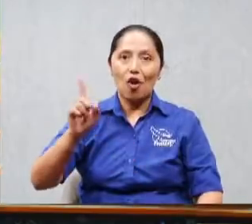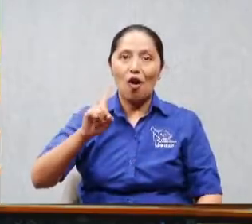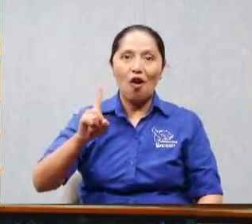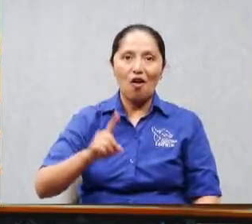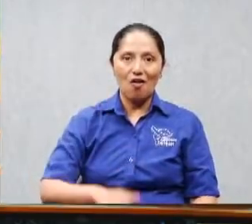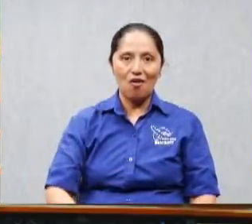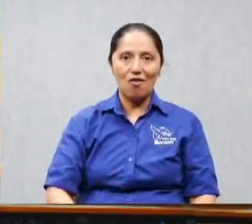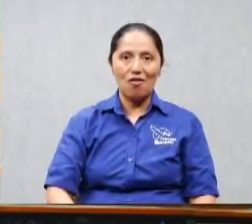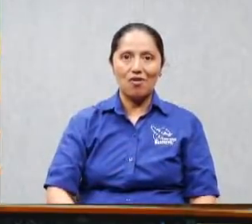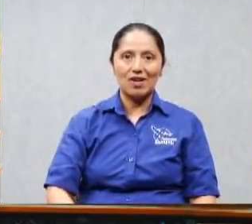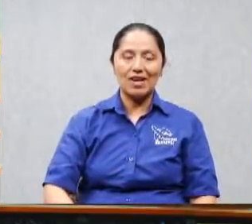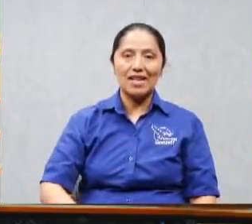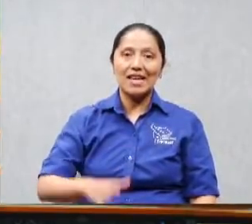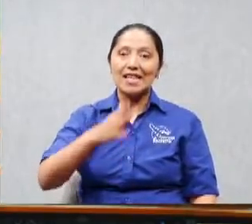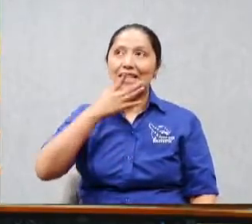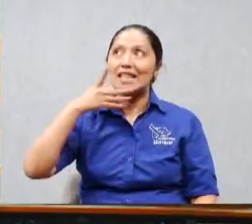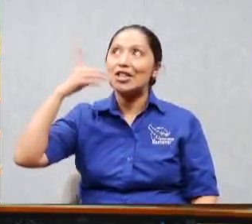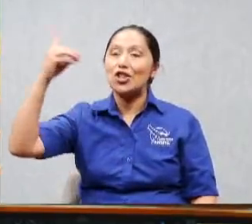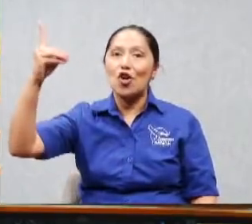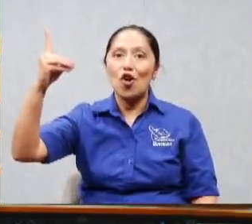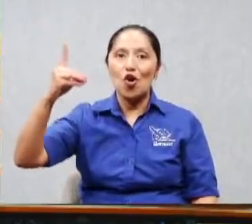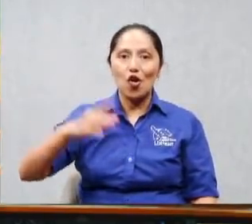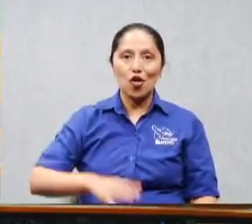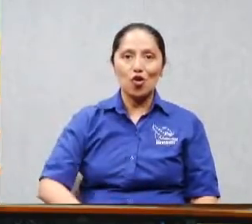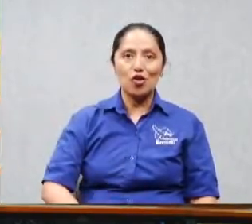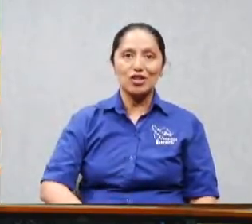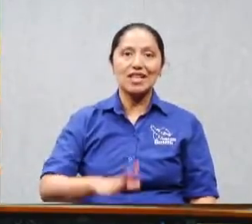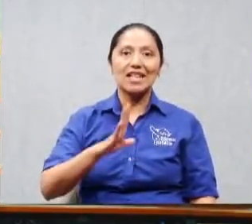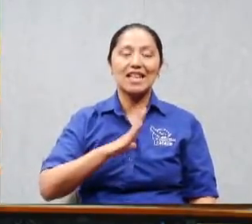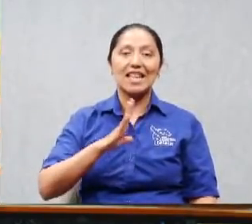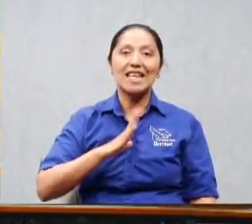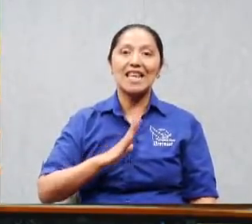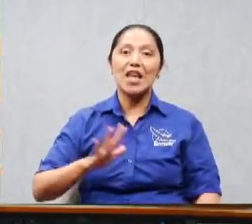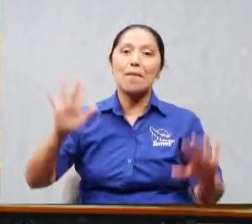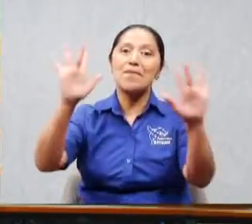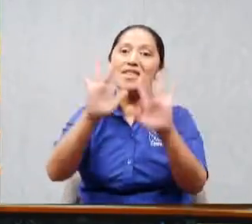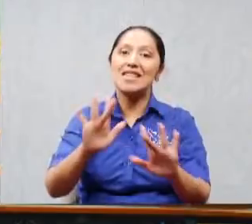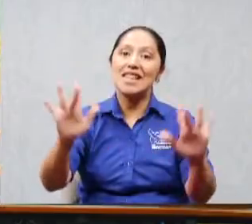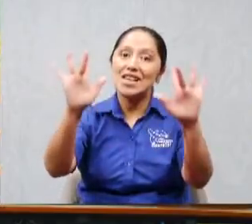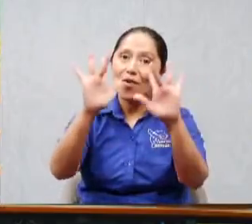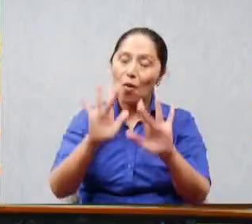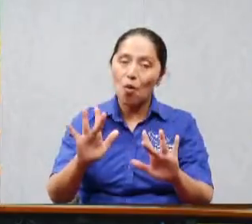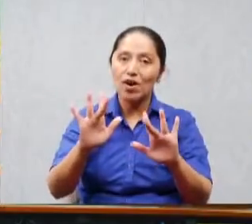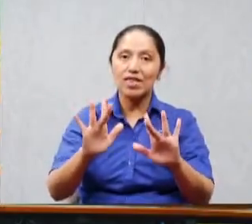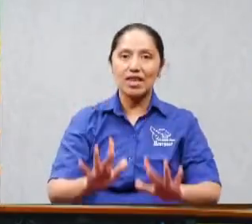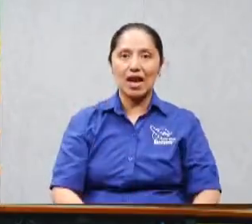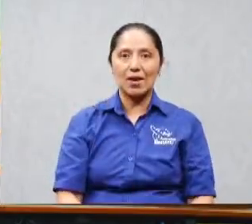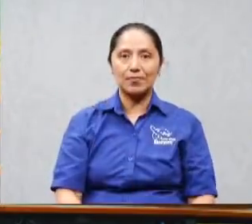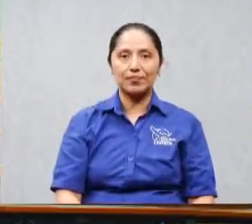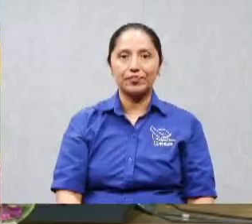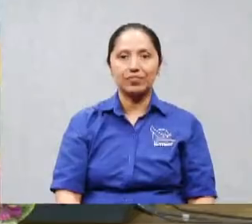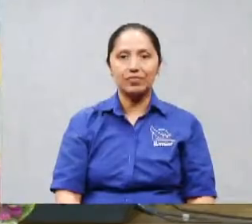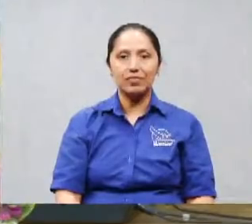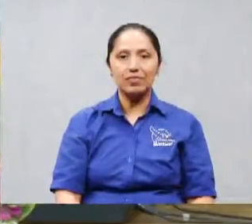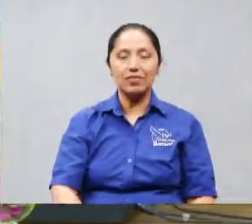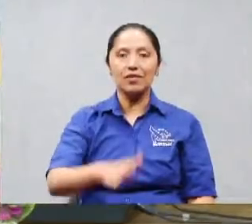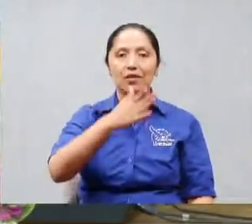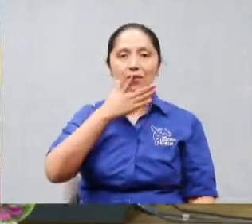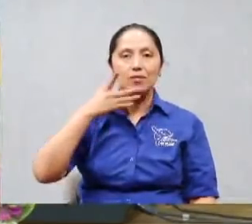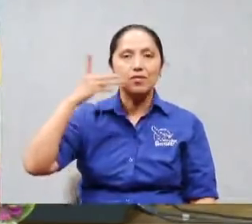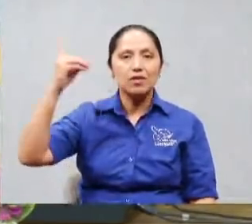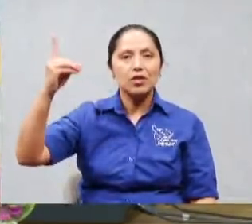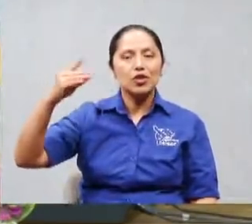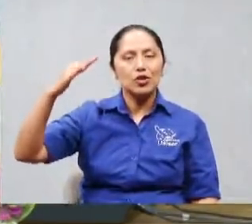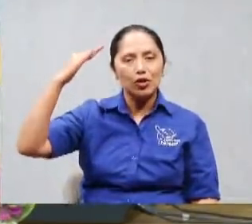la suya él sabe porque pone a los sapos debajo de las piedras en otras palabras Dios sabe